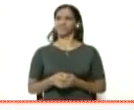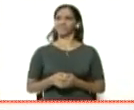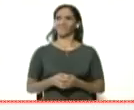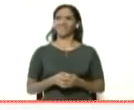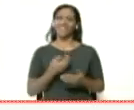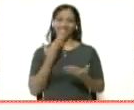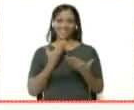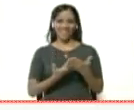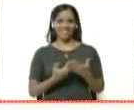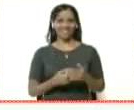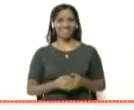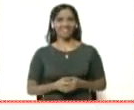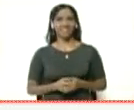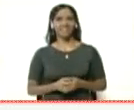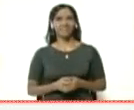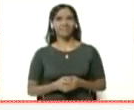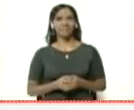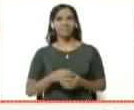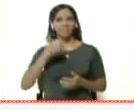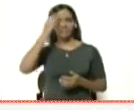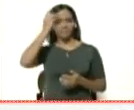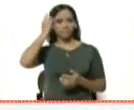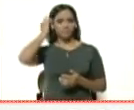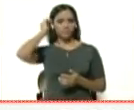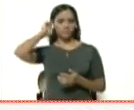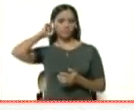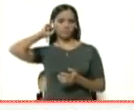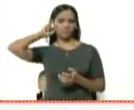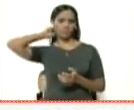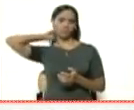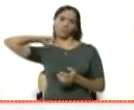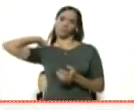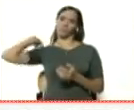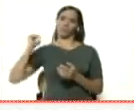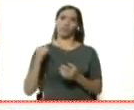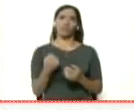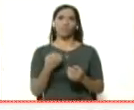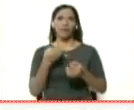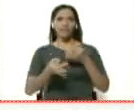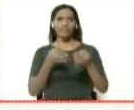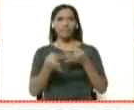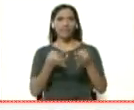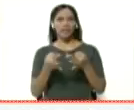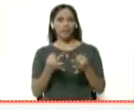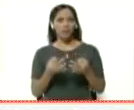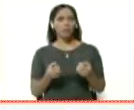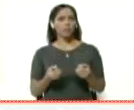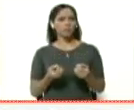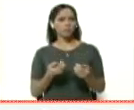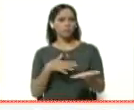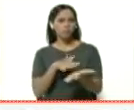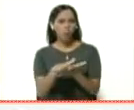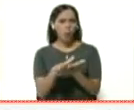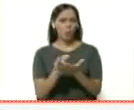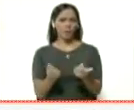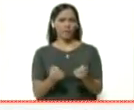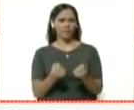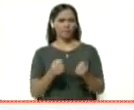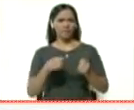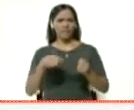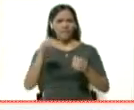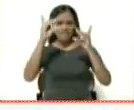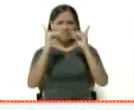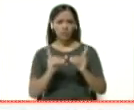Gracias, Boris. Por favor, ilústrenos a propósito del alcance, de las medidas que estamos presenciando el día de hoy.